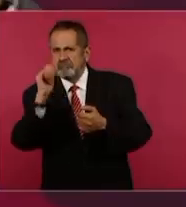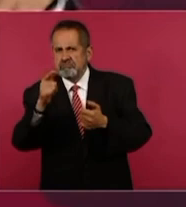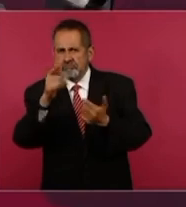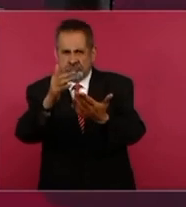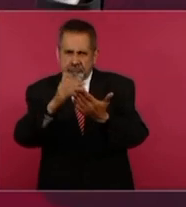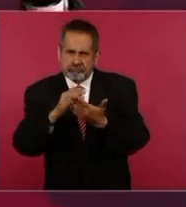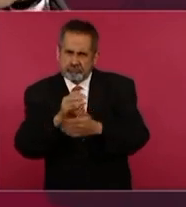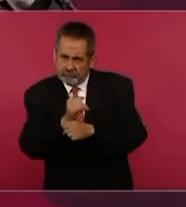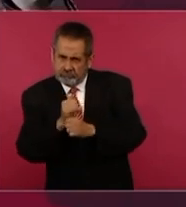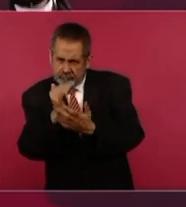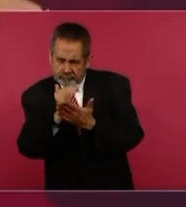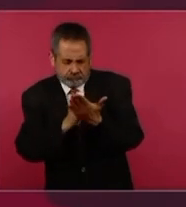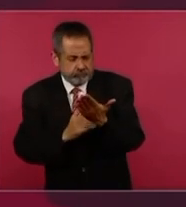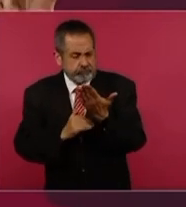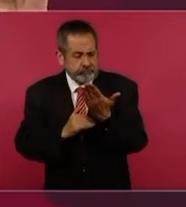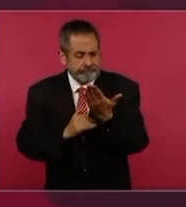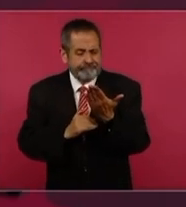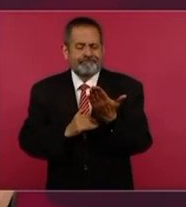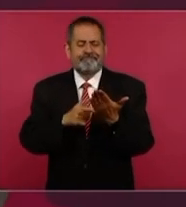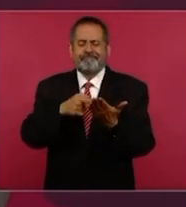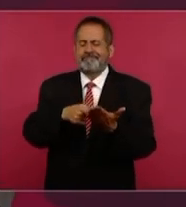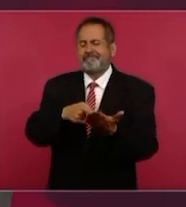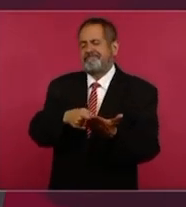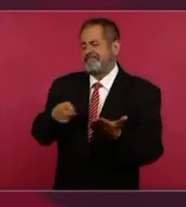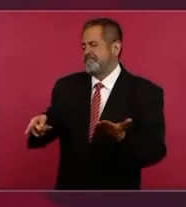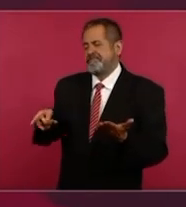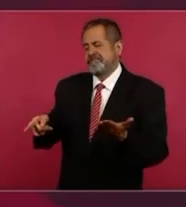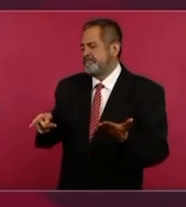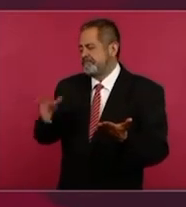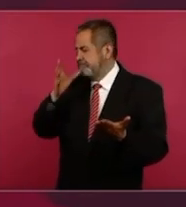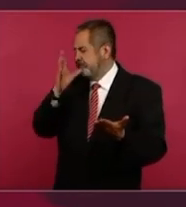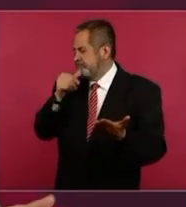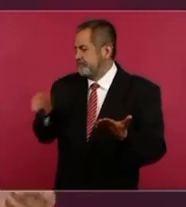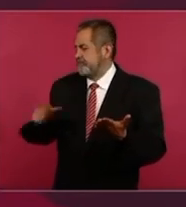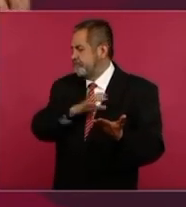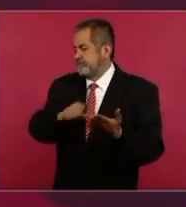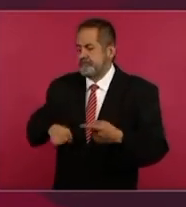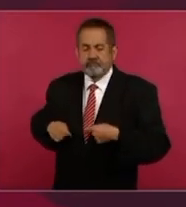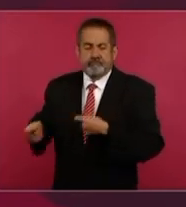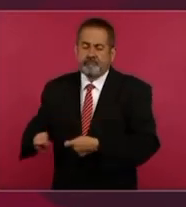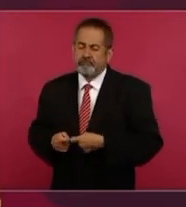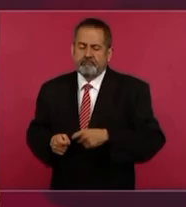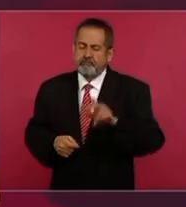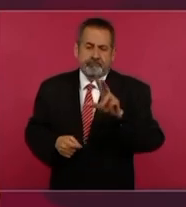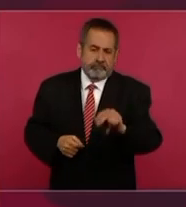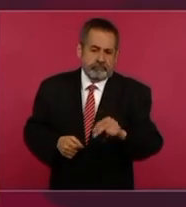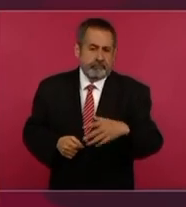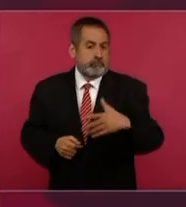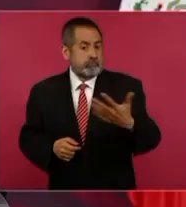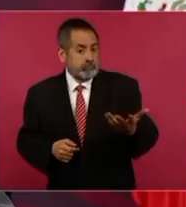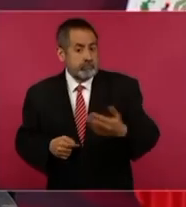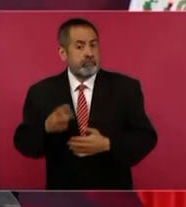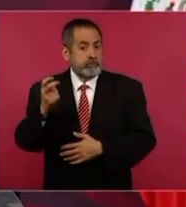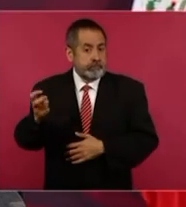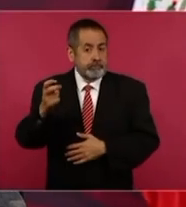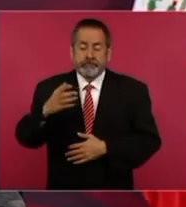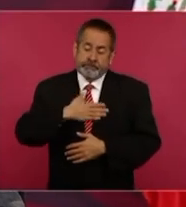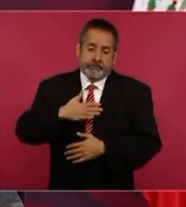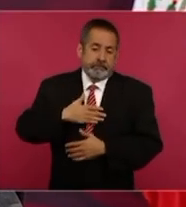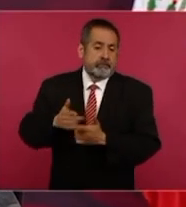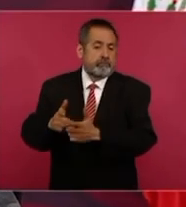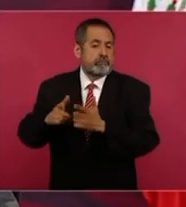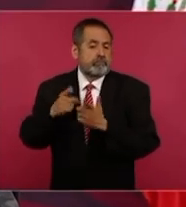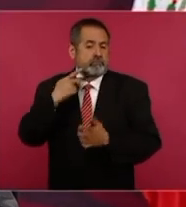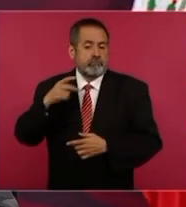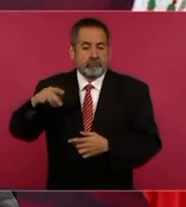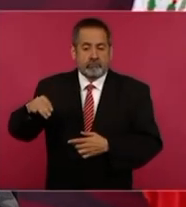Eso yo creo que cuando menos Morena lo va a